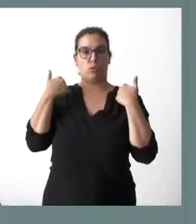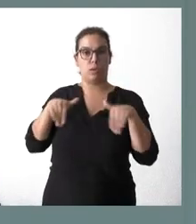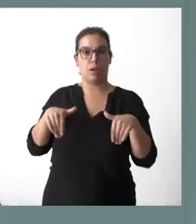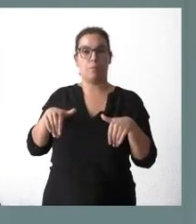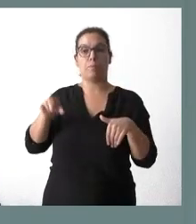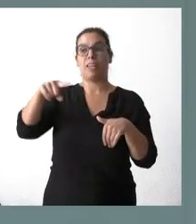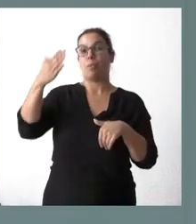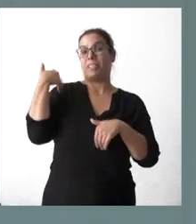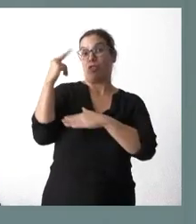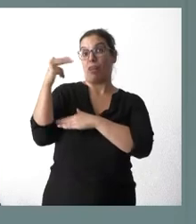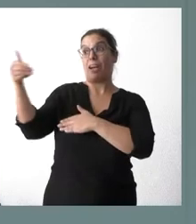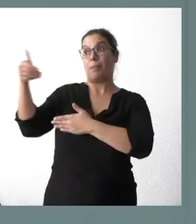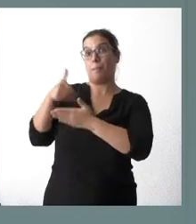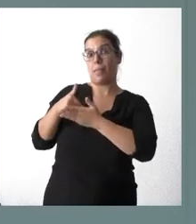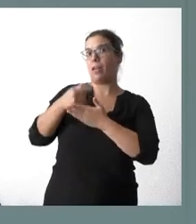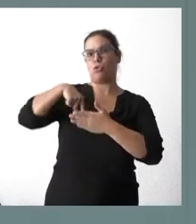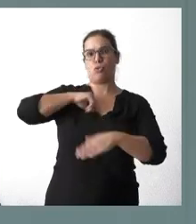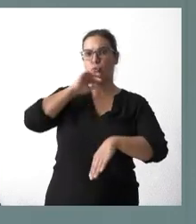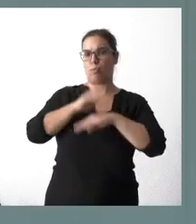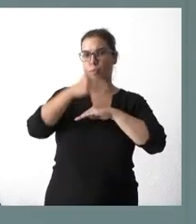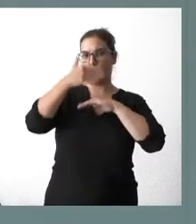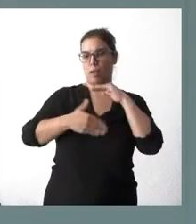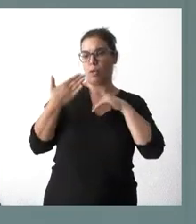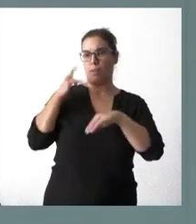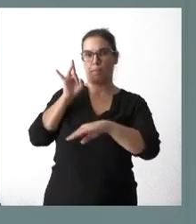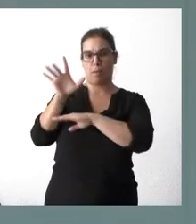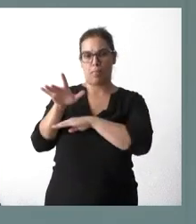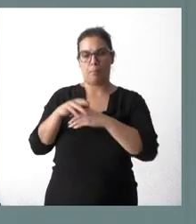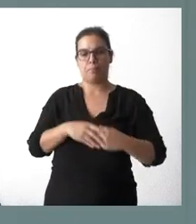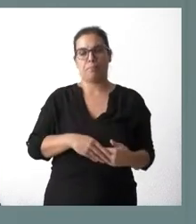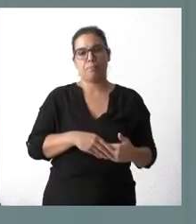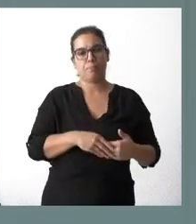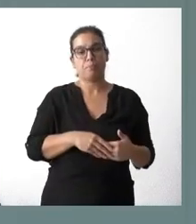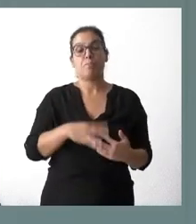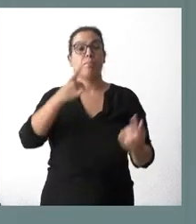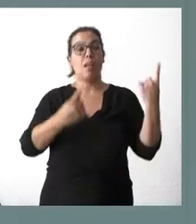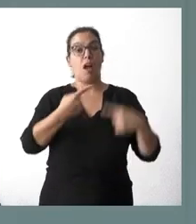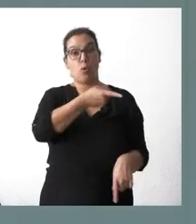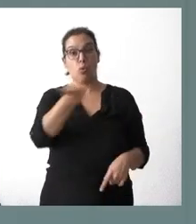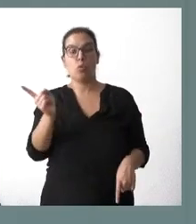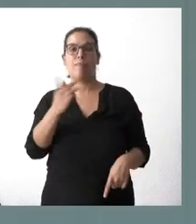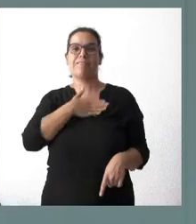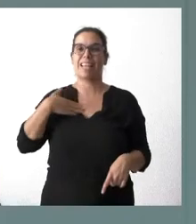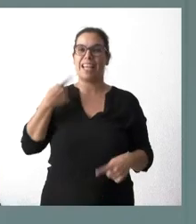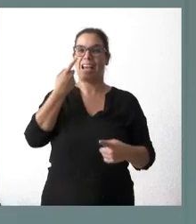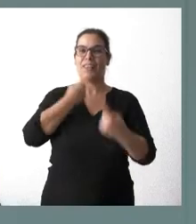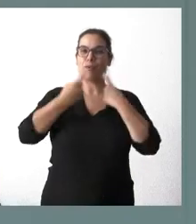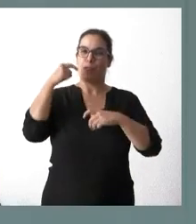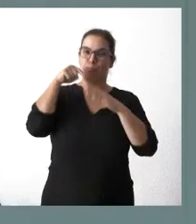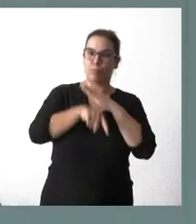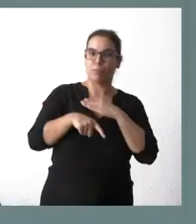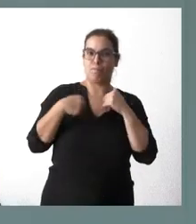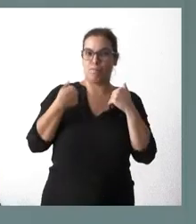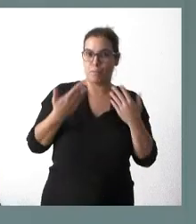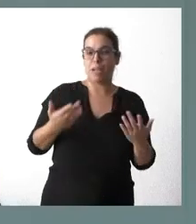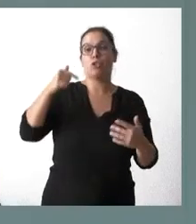viernes pasado y respondimos en el plazo que estaba establecido. Alguno de ustedes pedía más información sobre ese documento, que es la